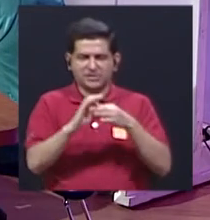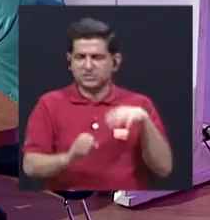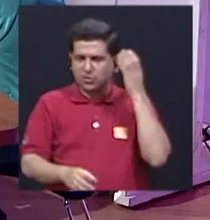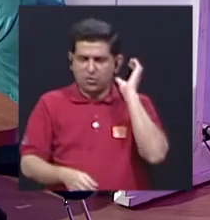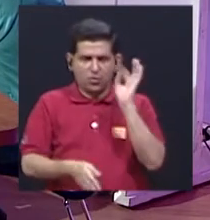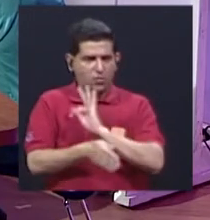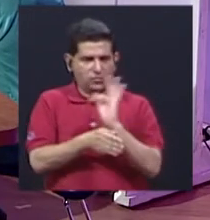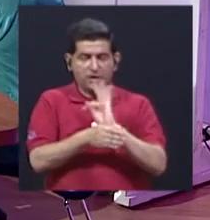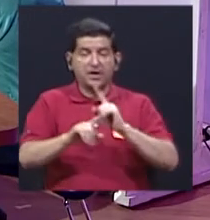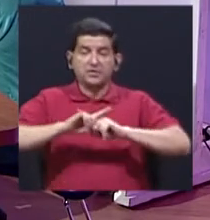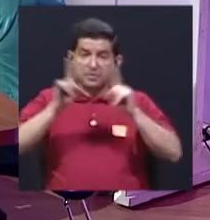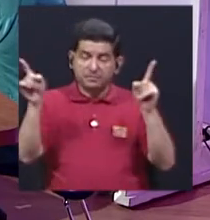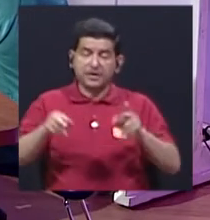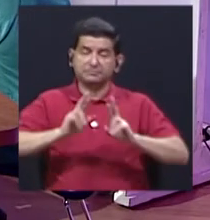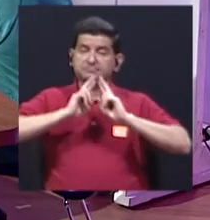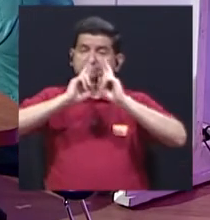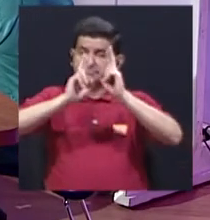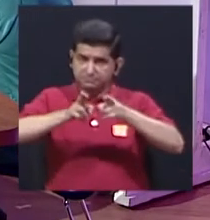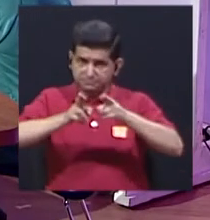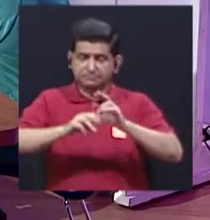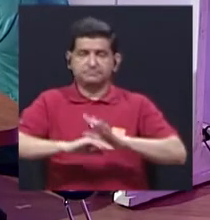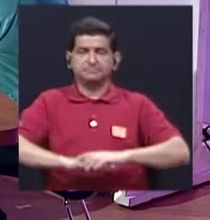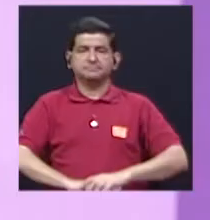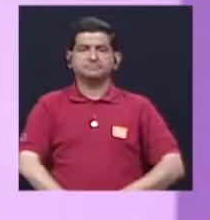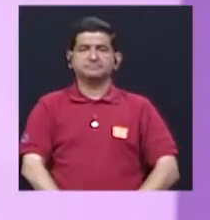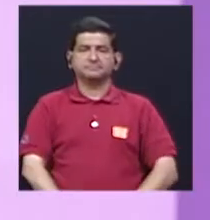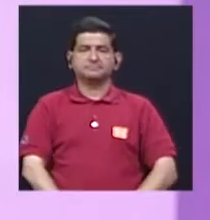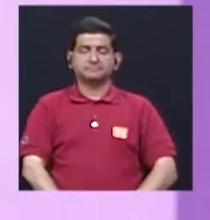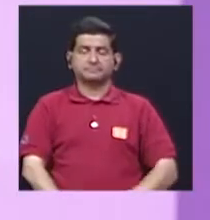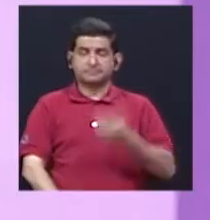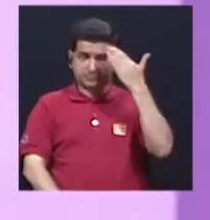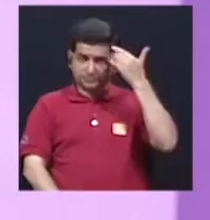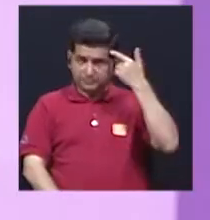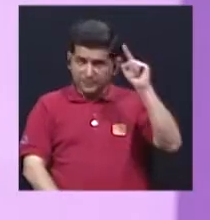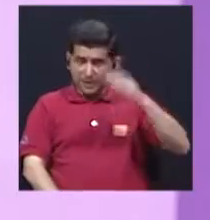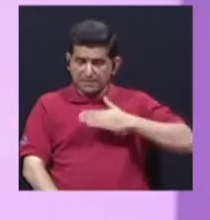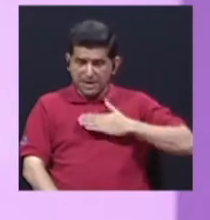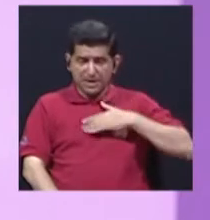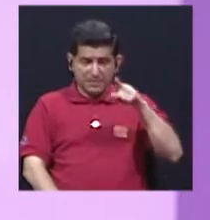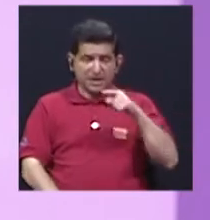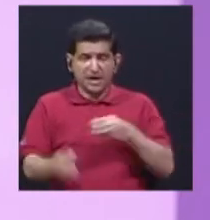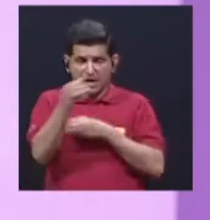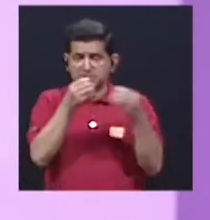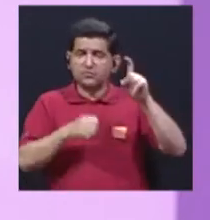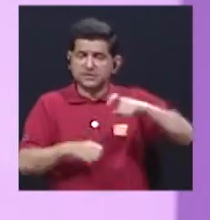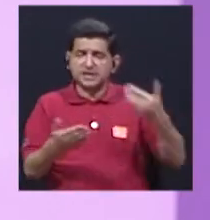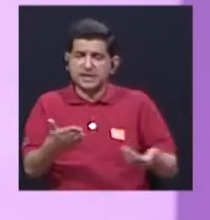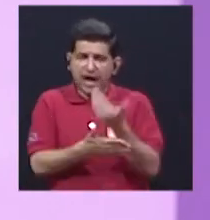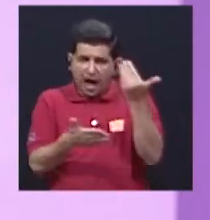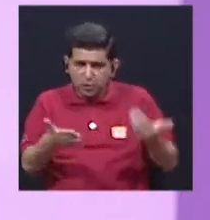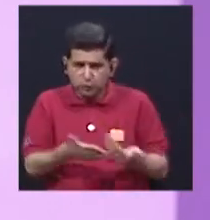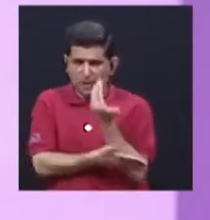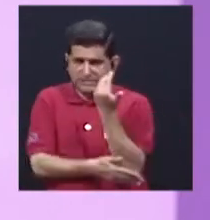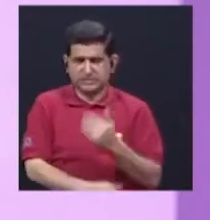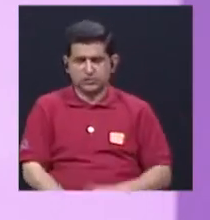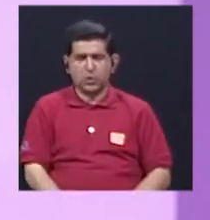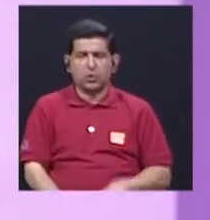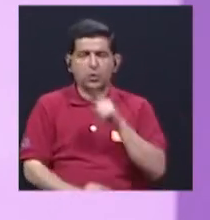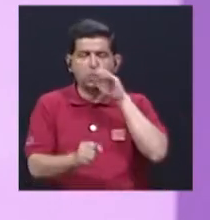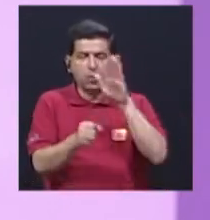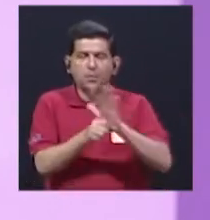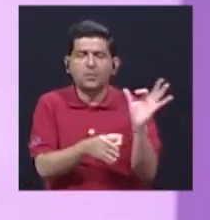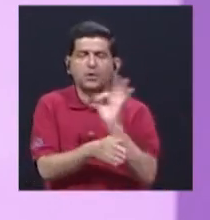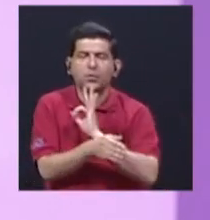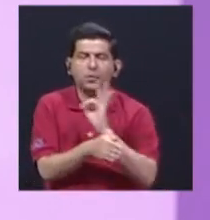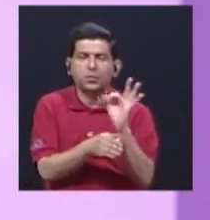televisión, pero para responderle, para mí esa oficina lo que tiene que hacer es actualizarse, actualizarse y empezar a cumplir una